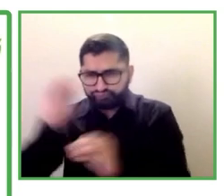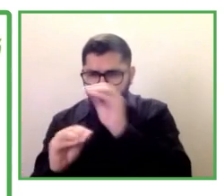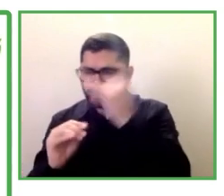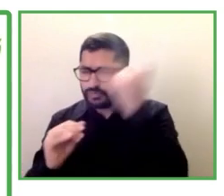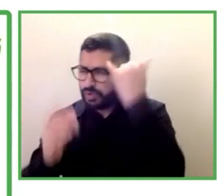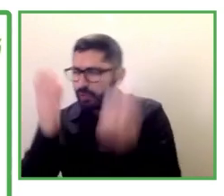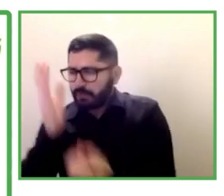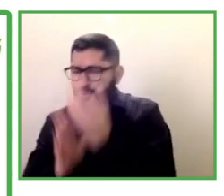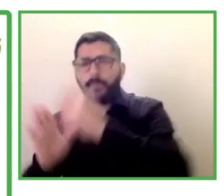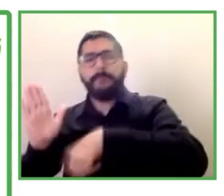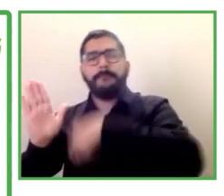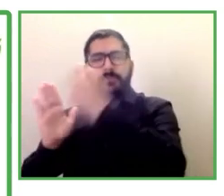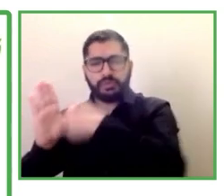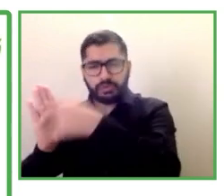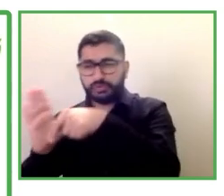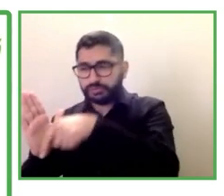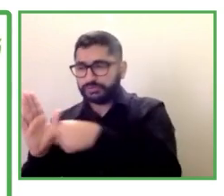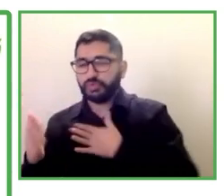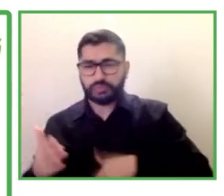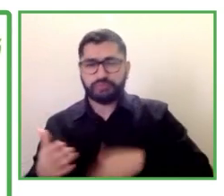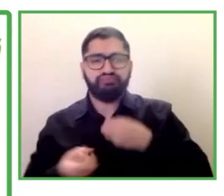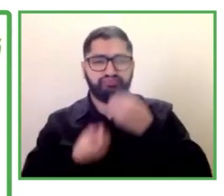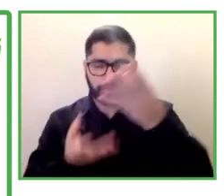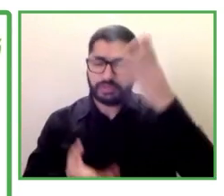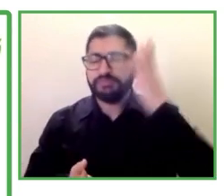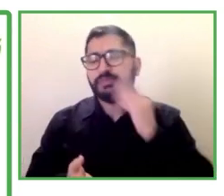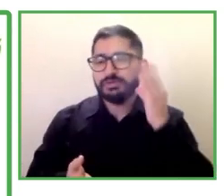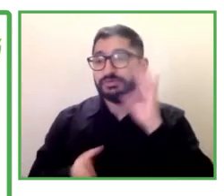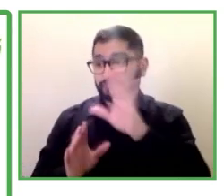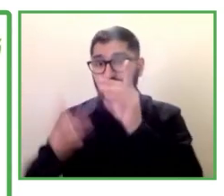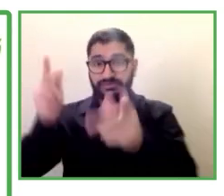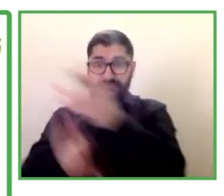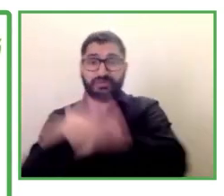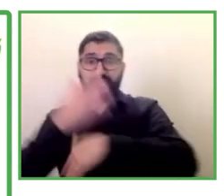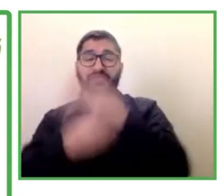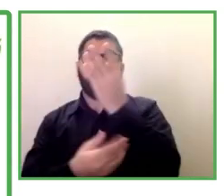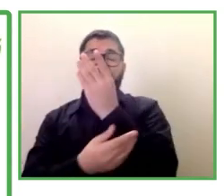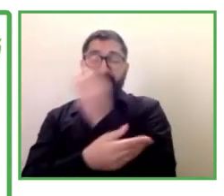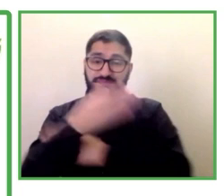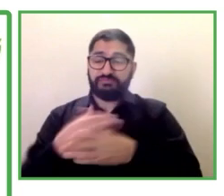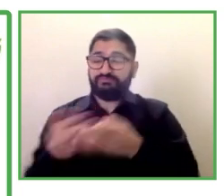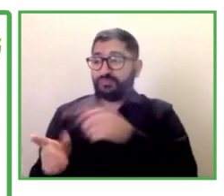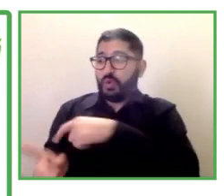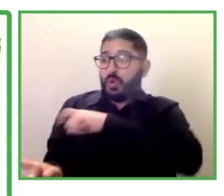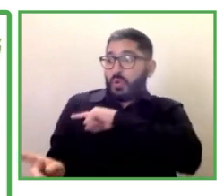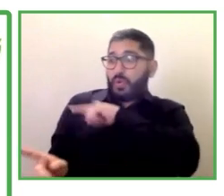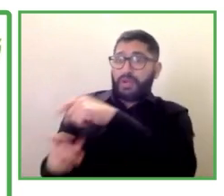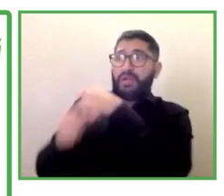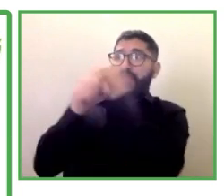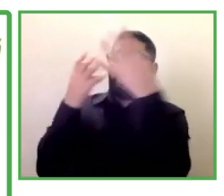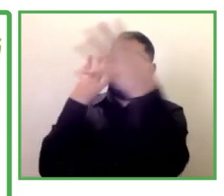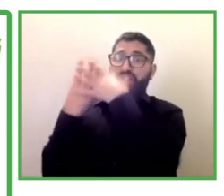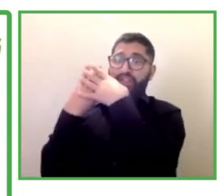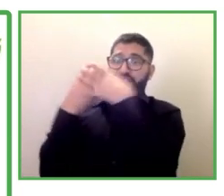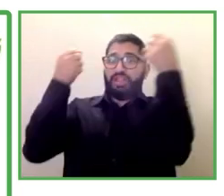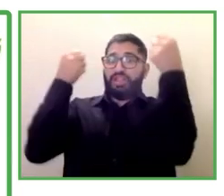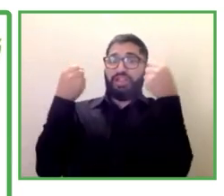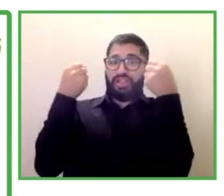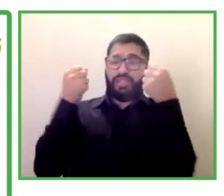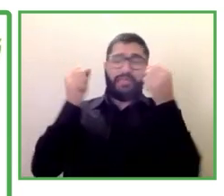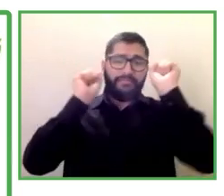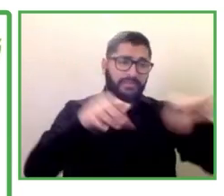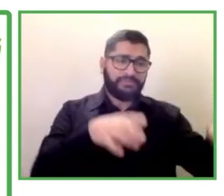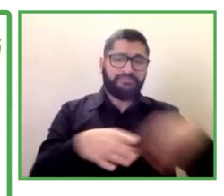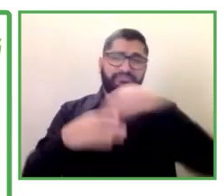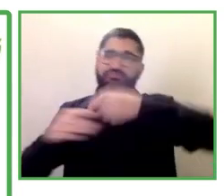inimputables y que, por tanto, son internadas en el hospital penitenciario, existen otras personas con discapacidad